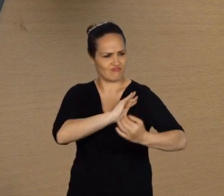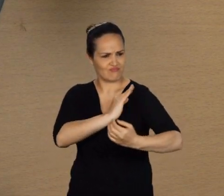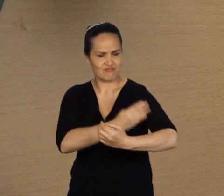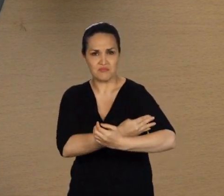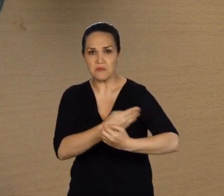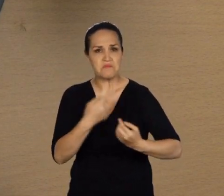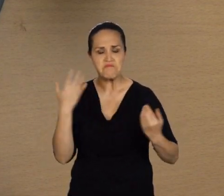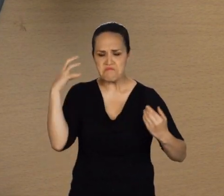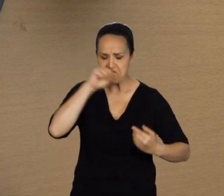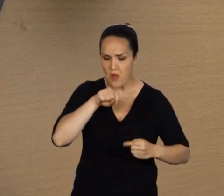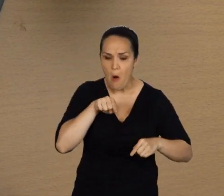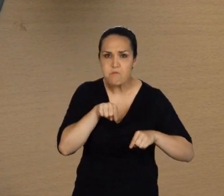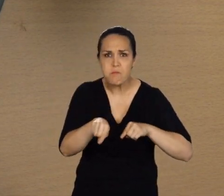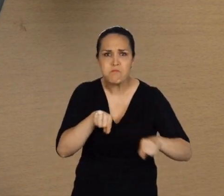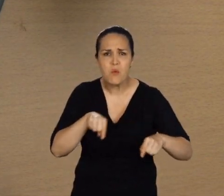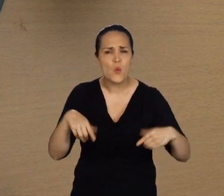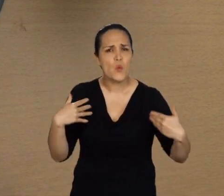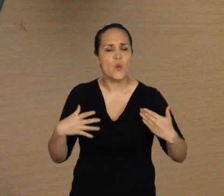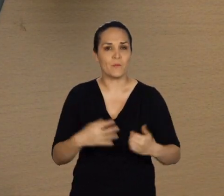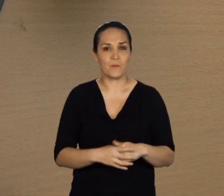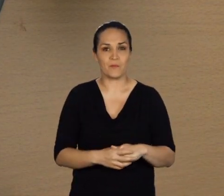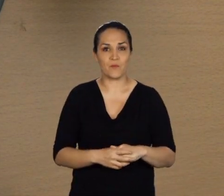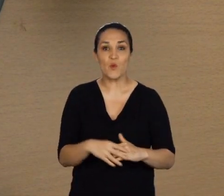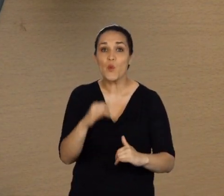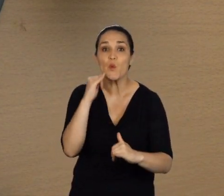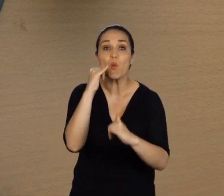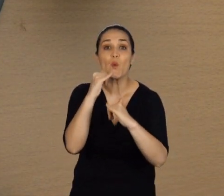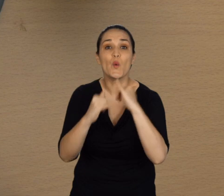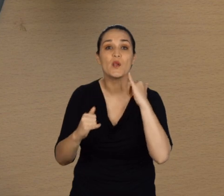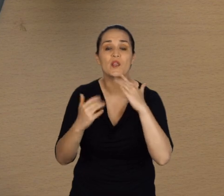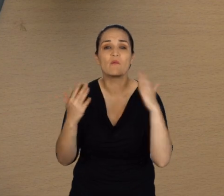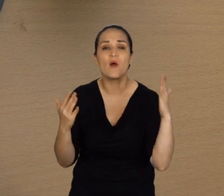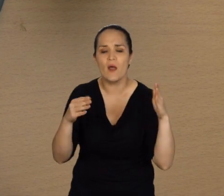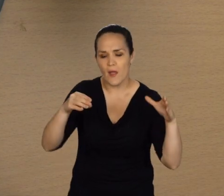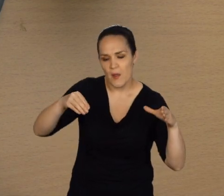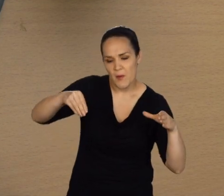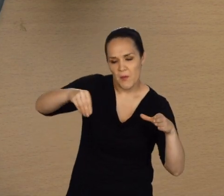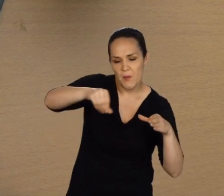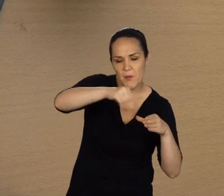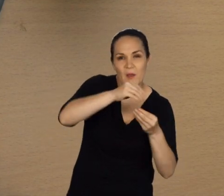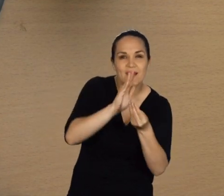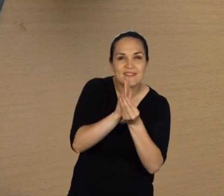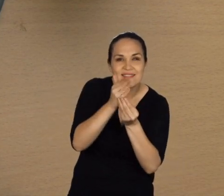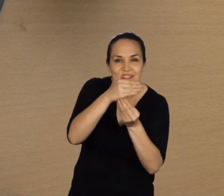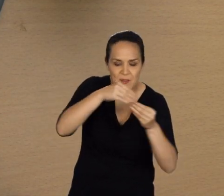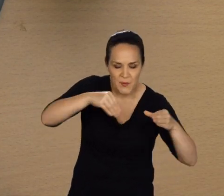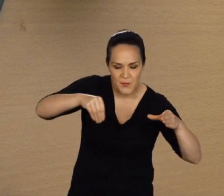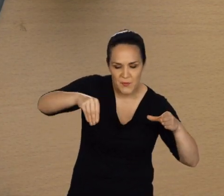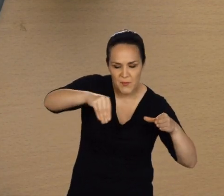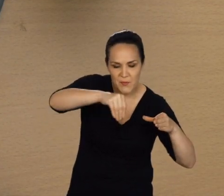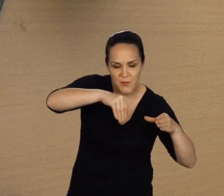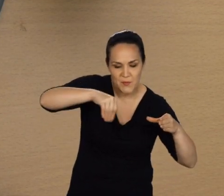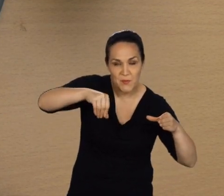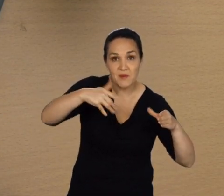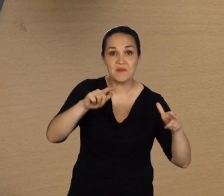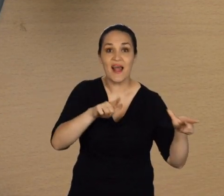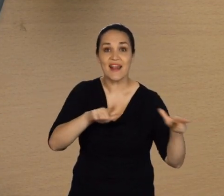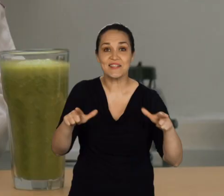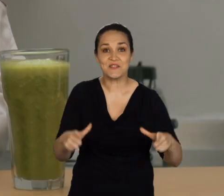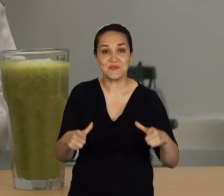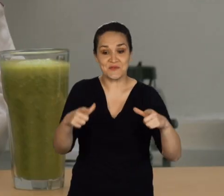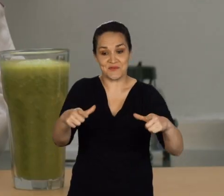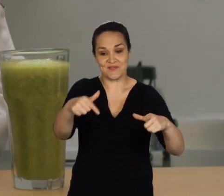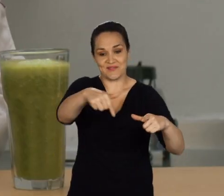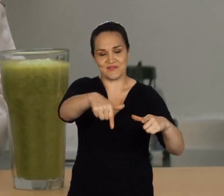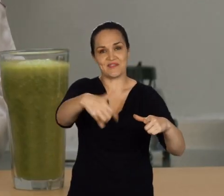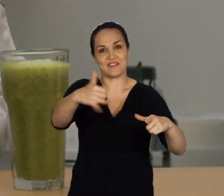nutrientes que tenemos invisibles en los platos. Ya para terminar le damos un toquecito de cilantro arriba al puré.